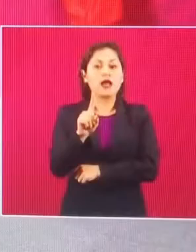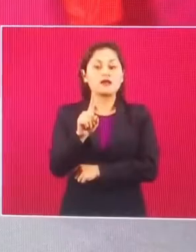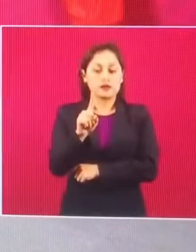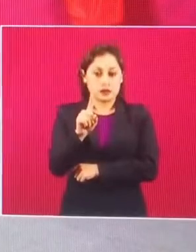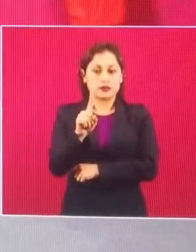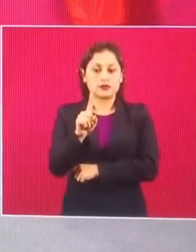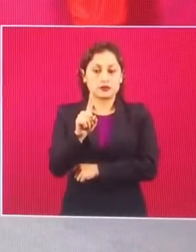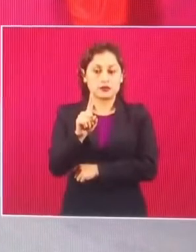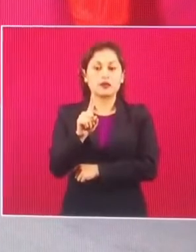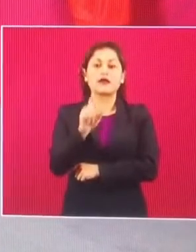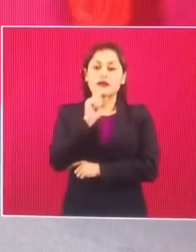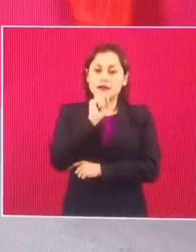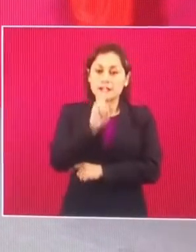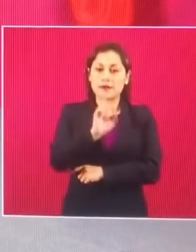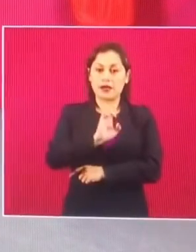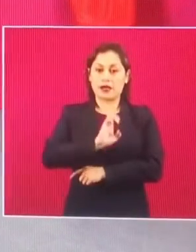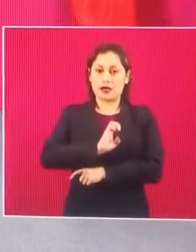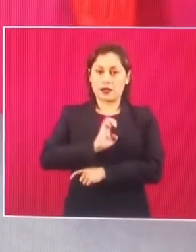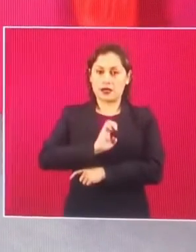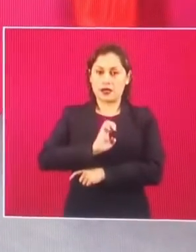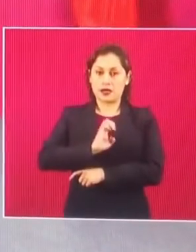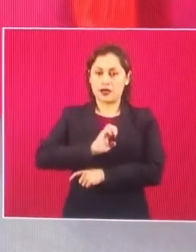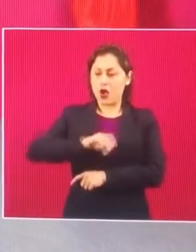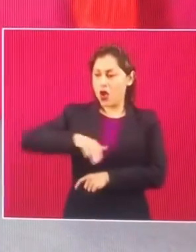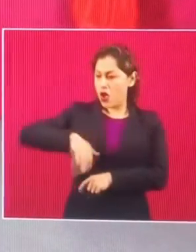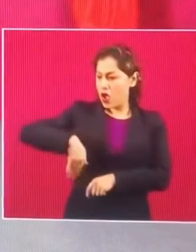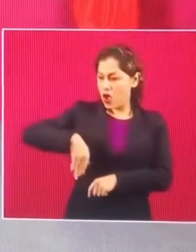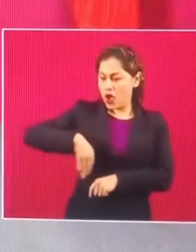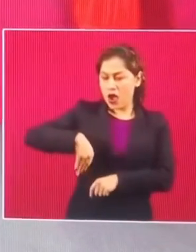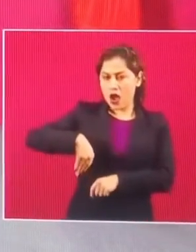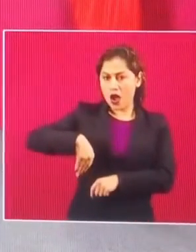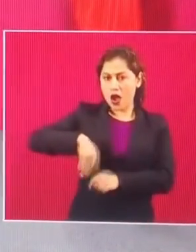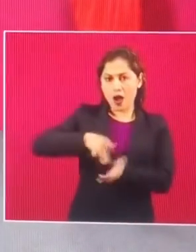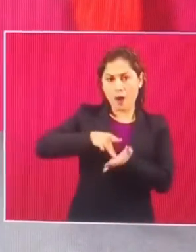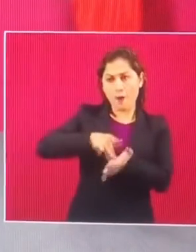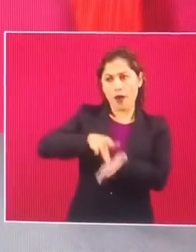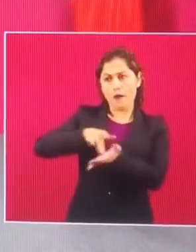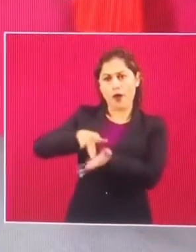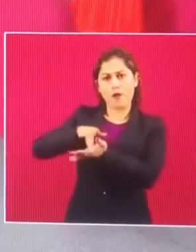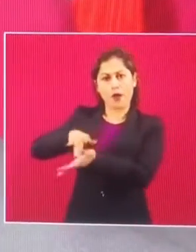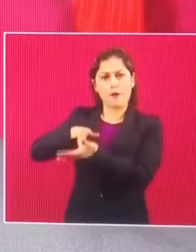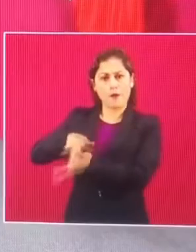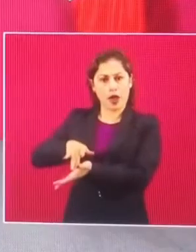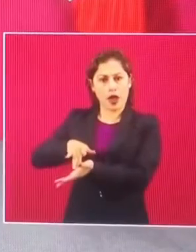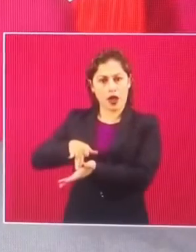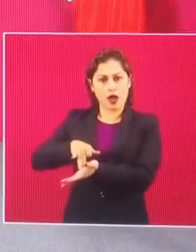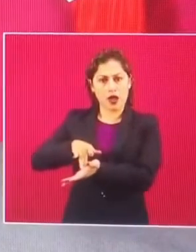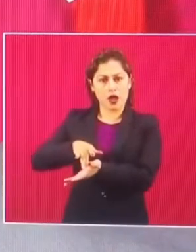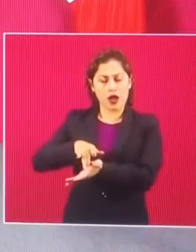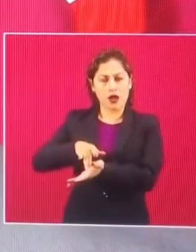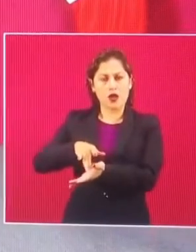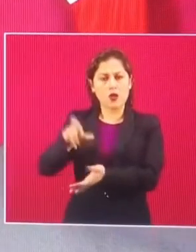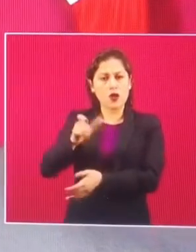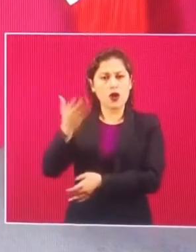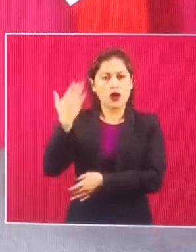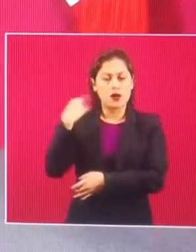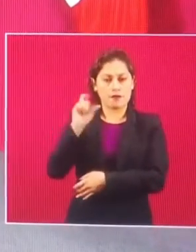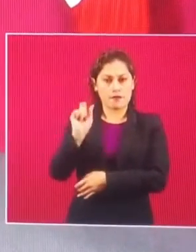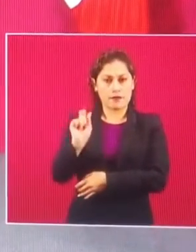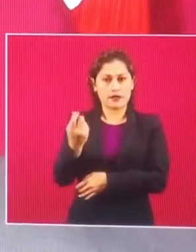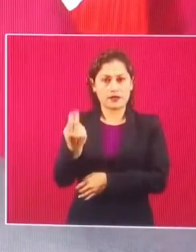y a entrenadores se les acaba de dar también apoyos el 20 de noviembre.